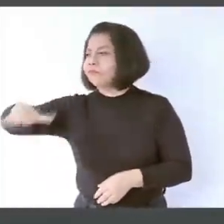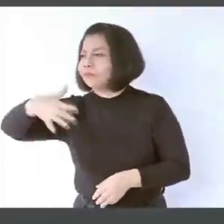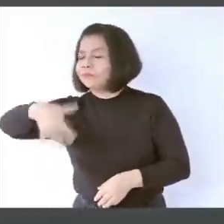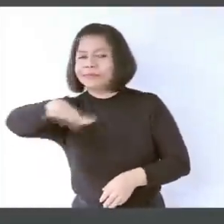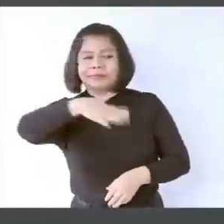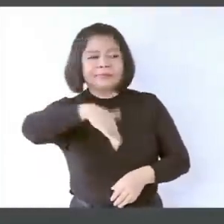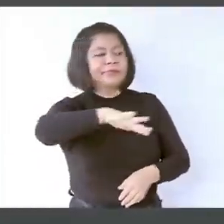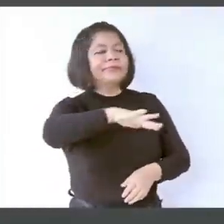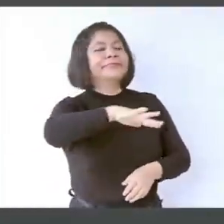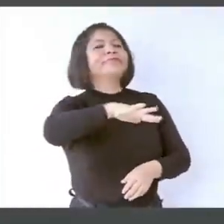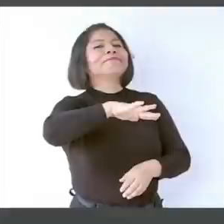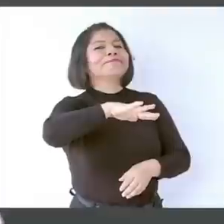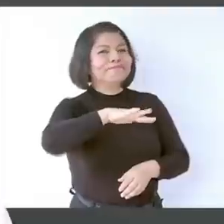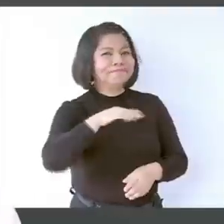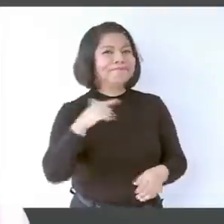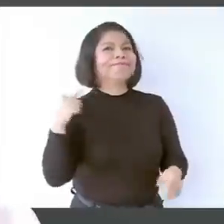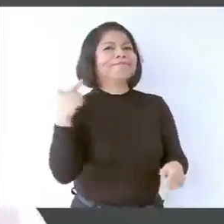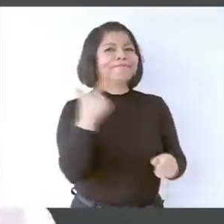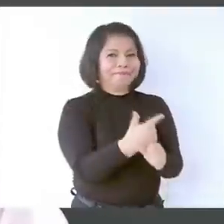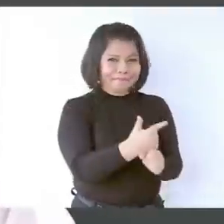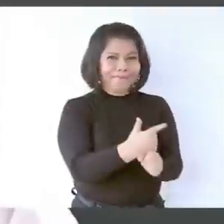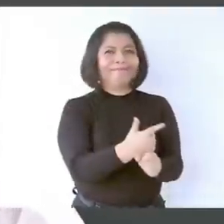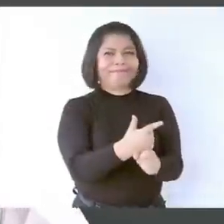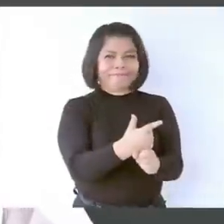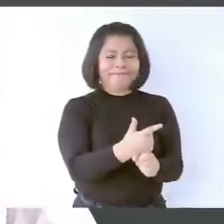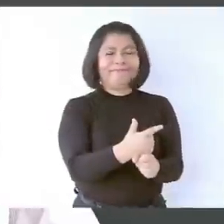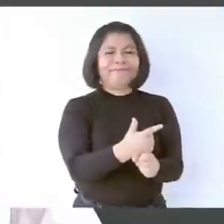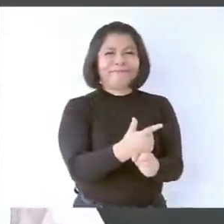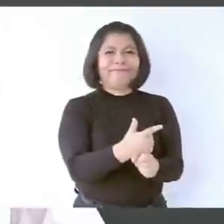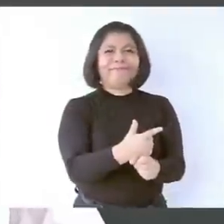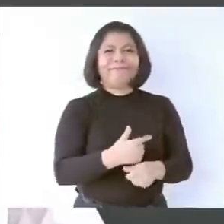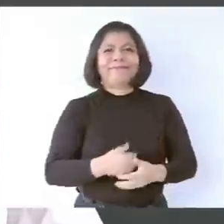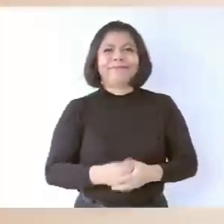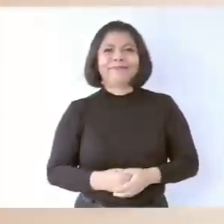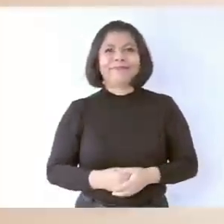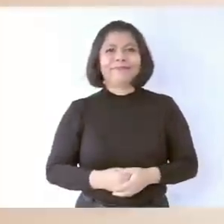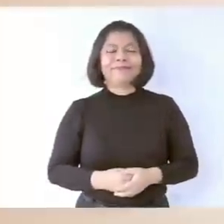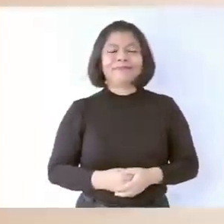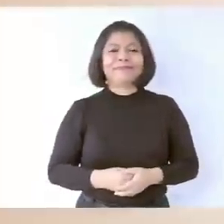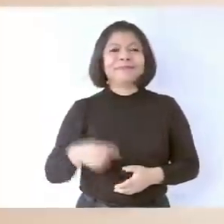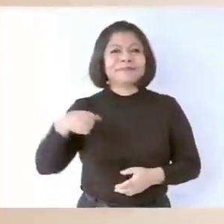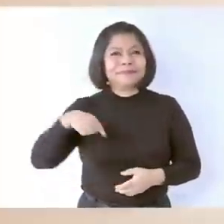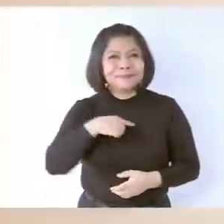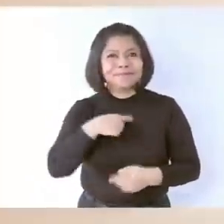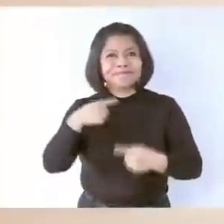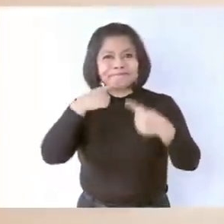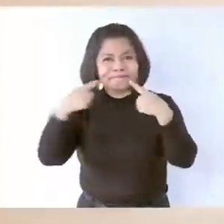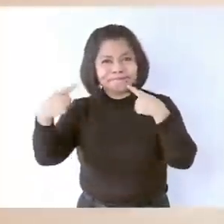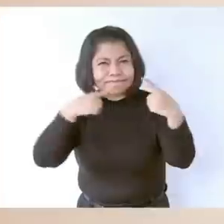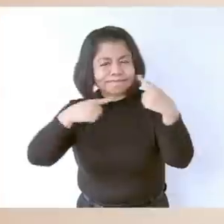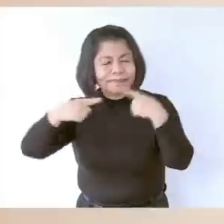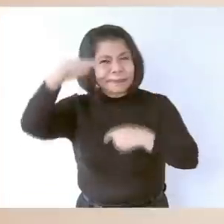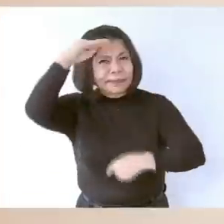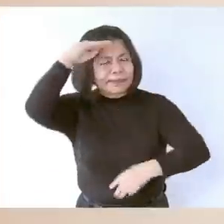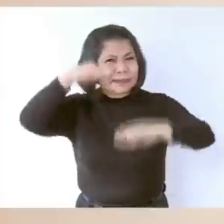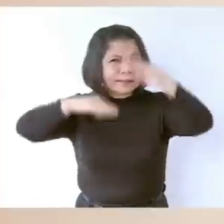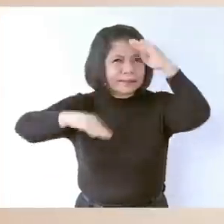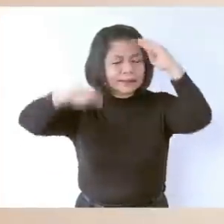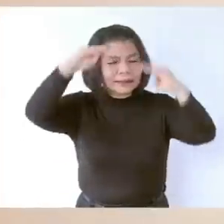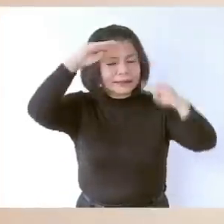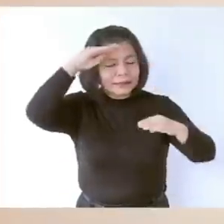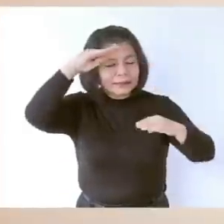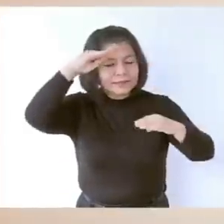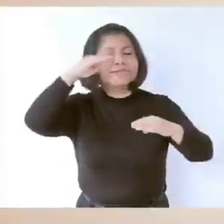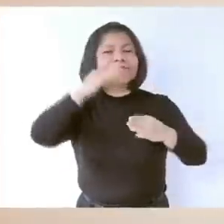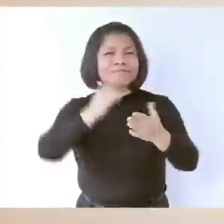Entonces, decidimos, después de reflexionarlo bien, de analizarlo, de que lo mejor